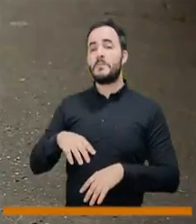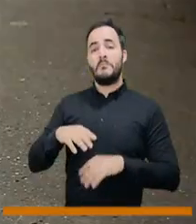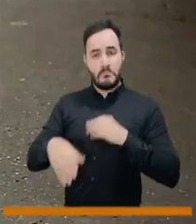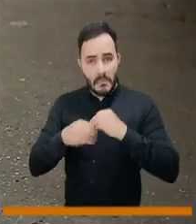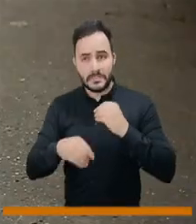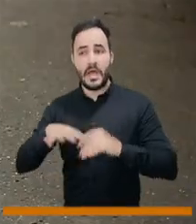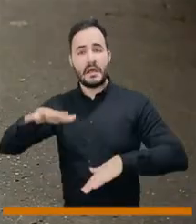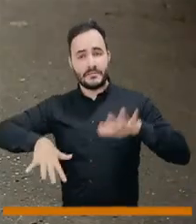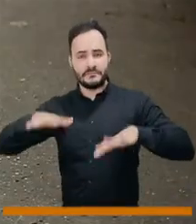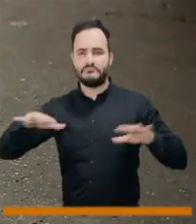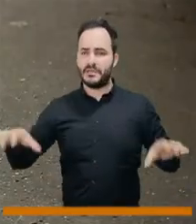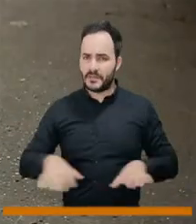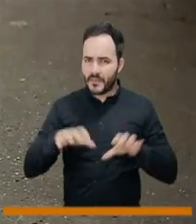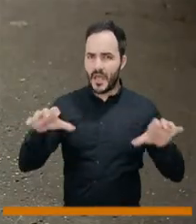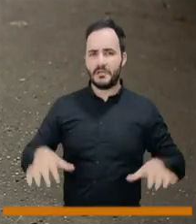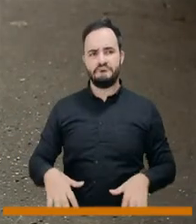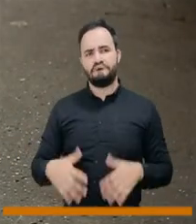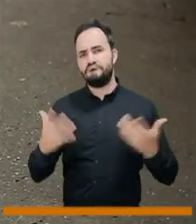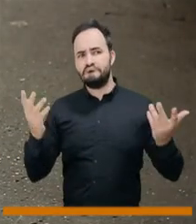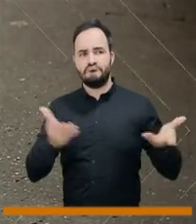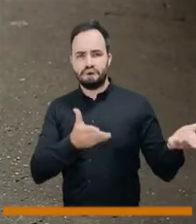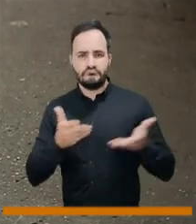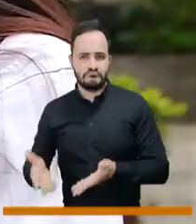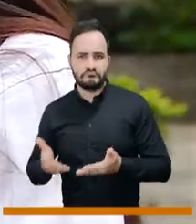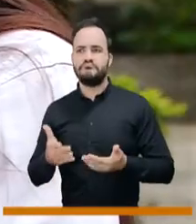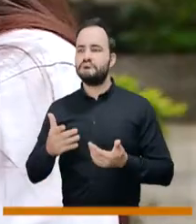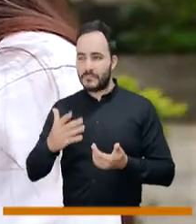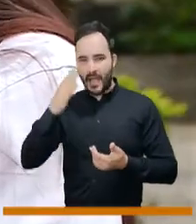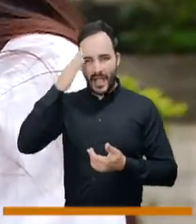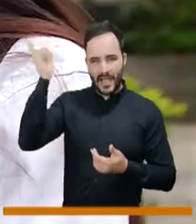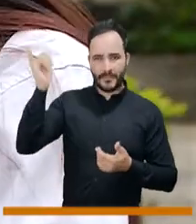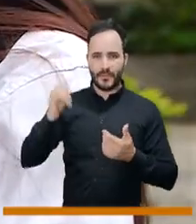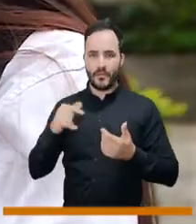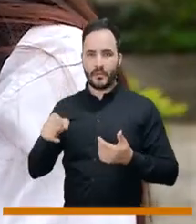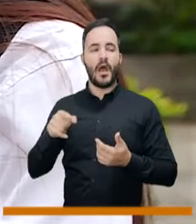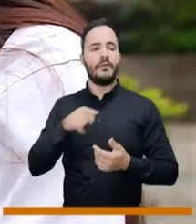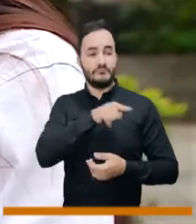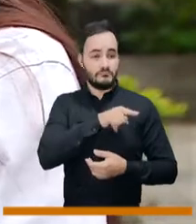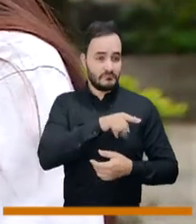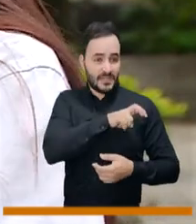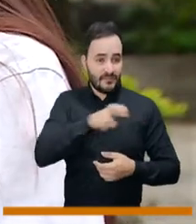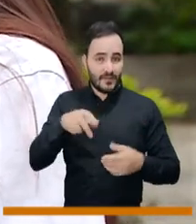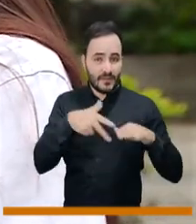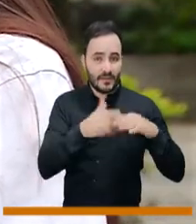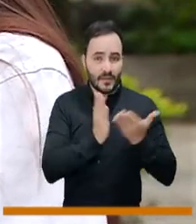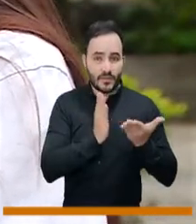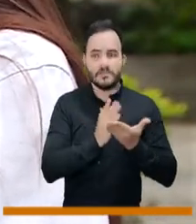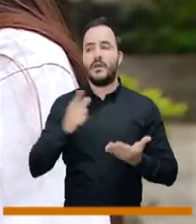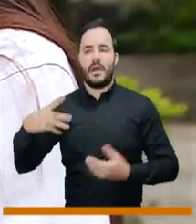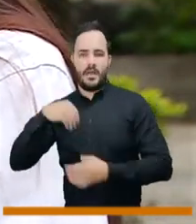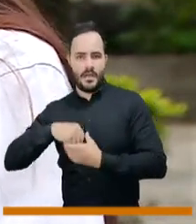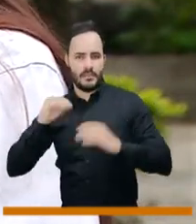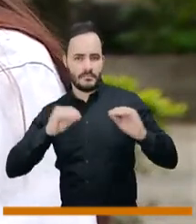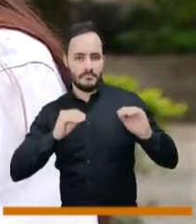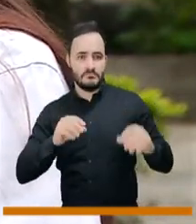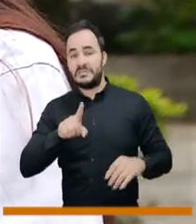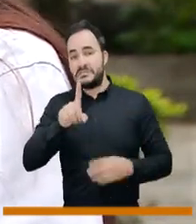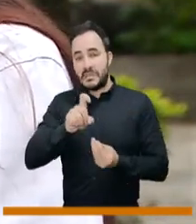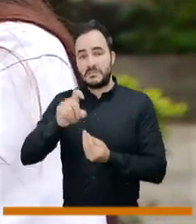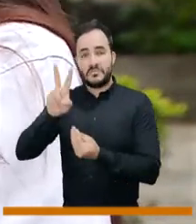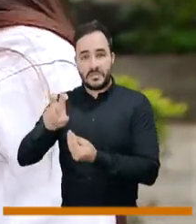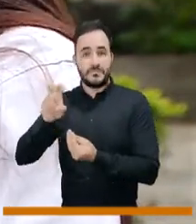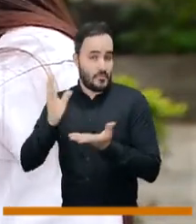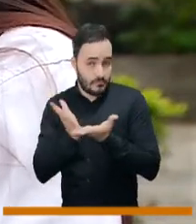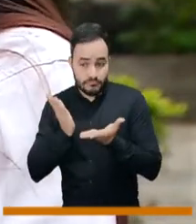estancia, aquí en el hospital también existen actividades académicas, se están realizando sexto, séptimo, octavo, según, digamos, como el nivel educativo que